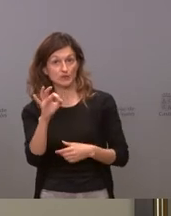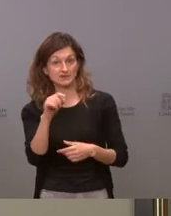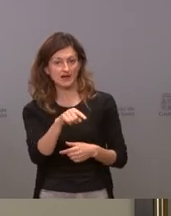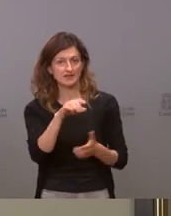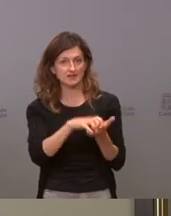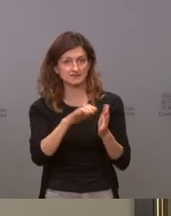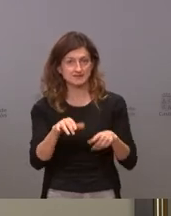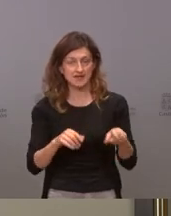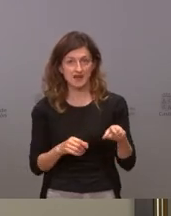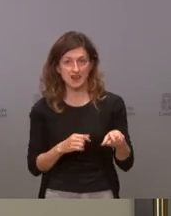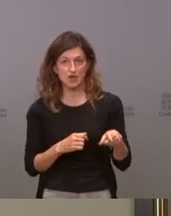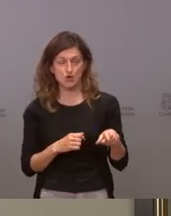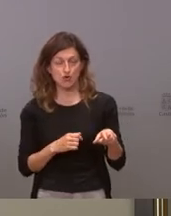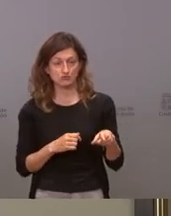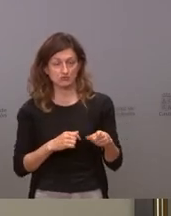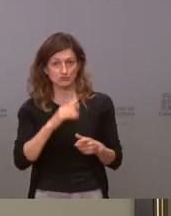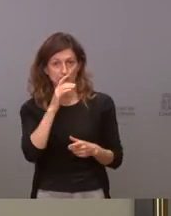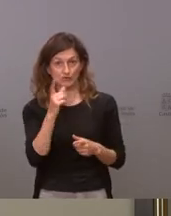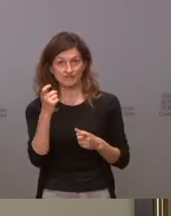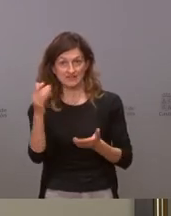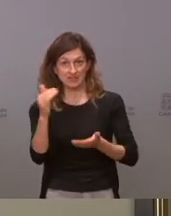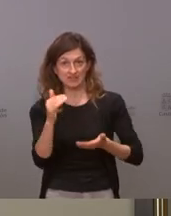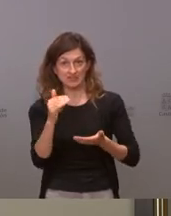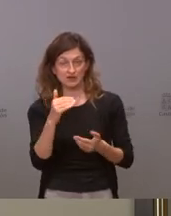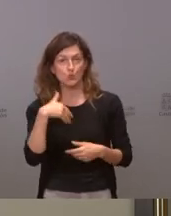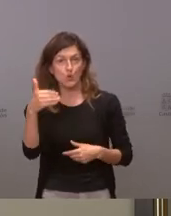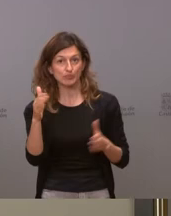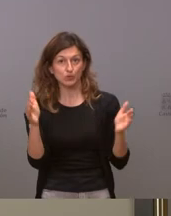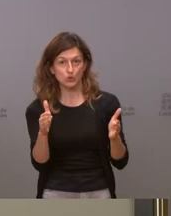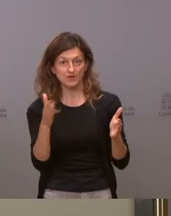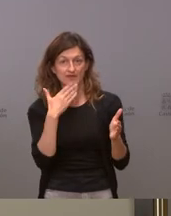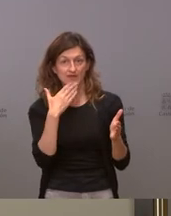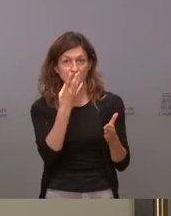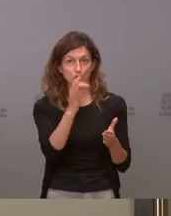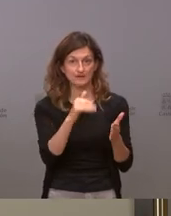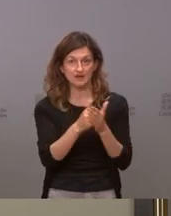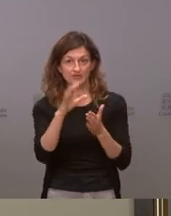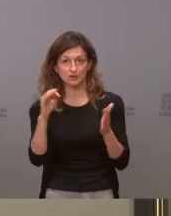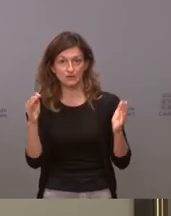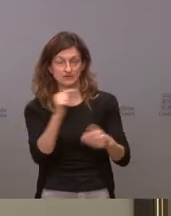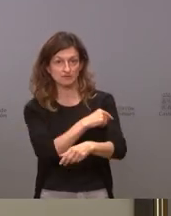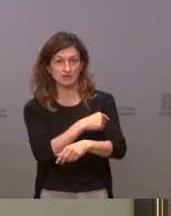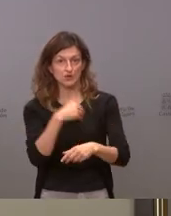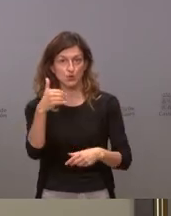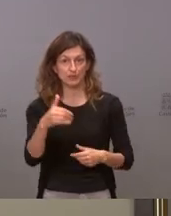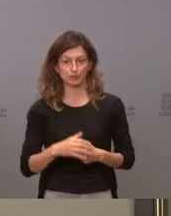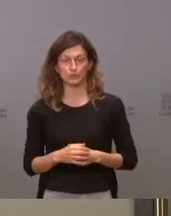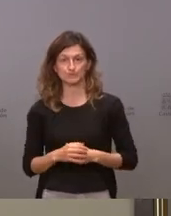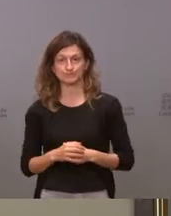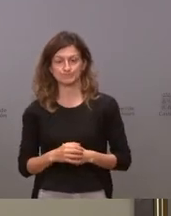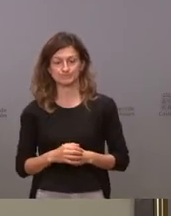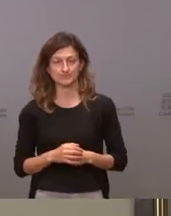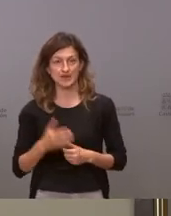León ante esta falta de vacunas cuándo podrían estar vacunados ayer en el consejo